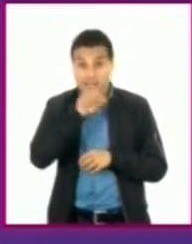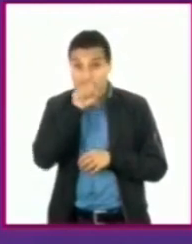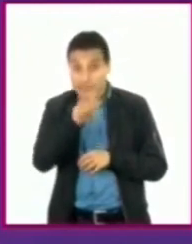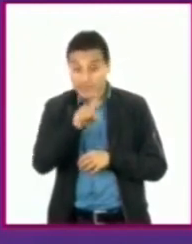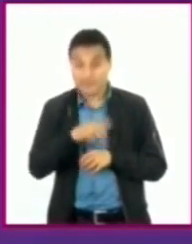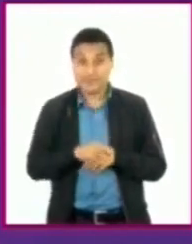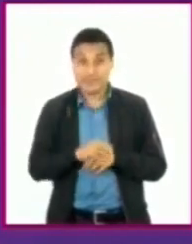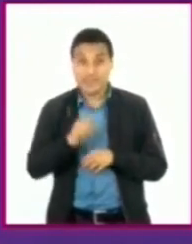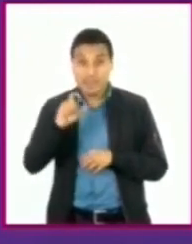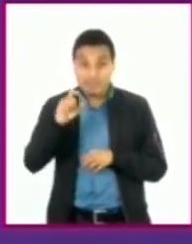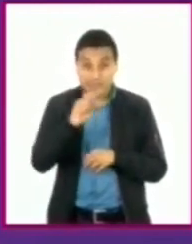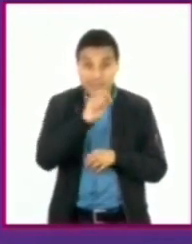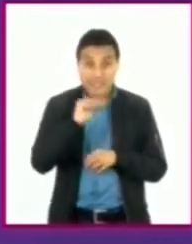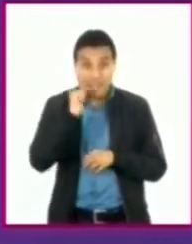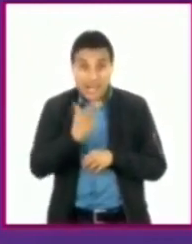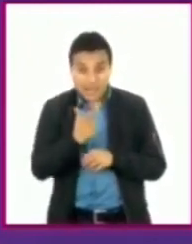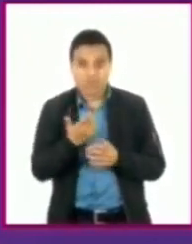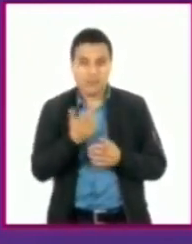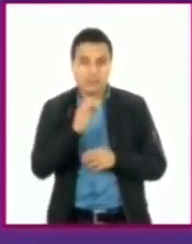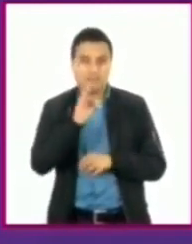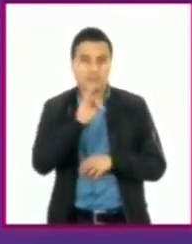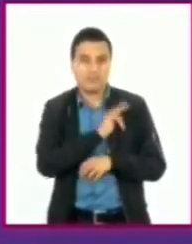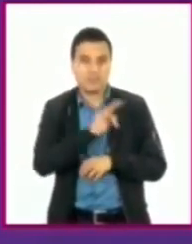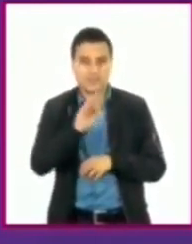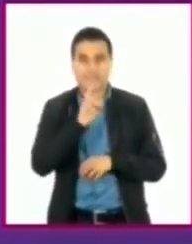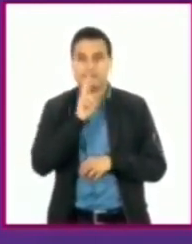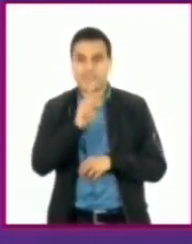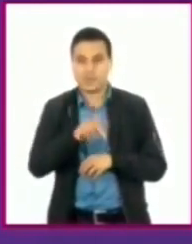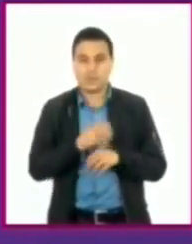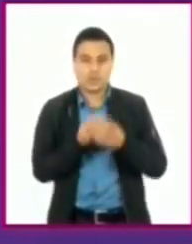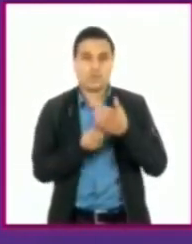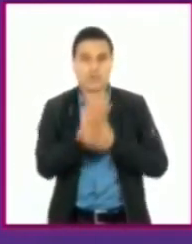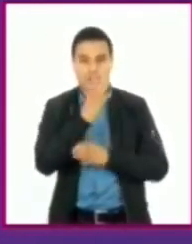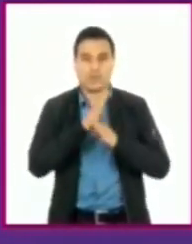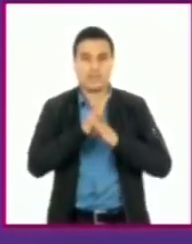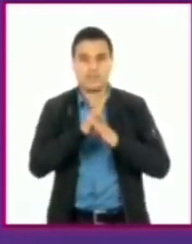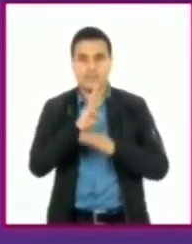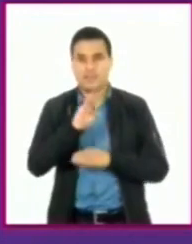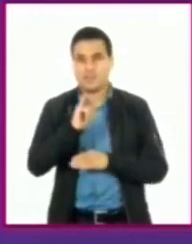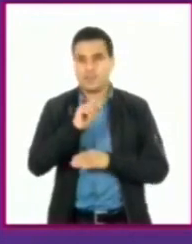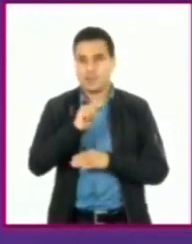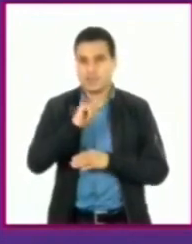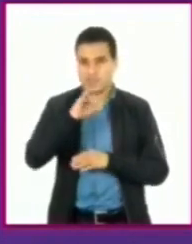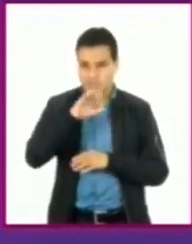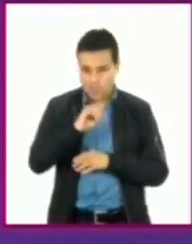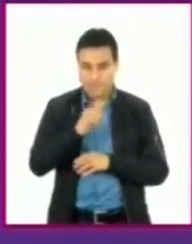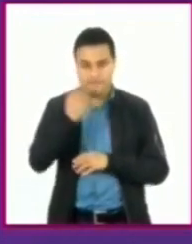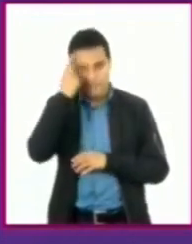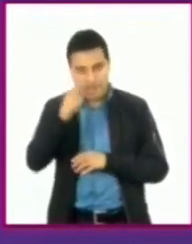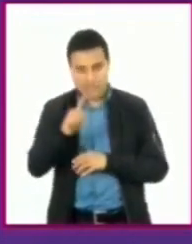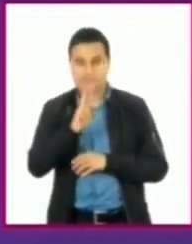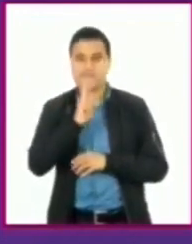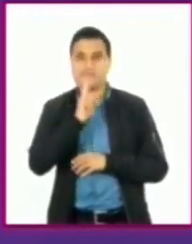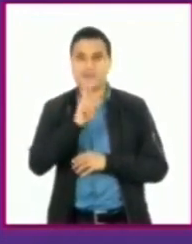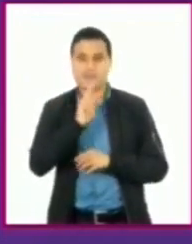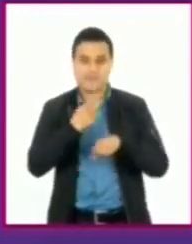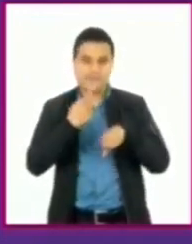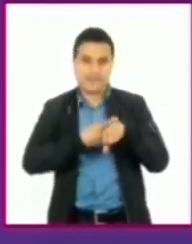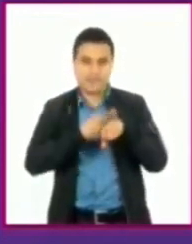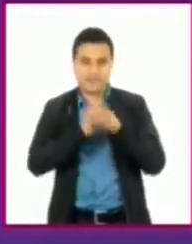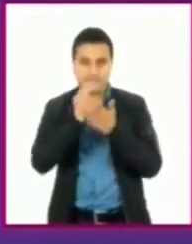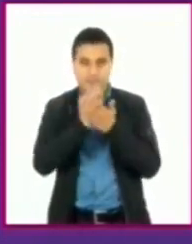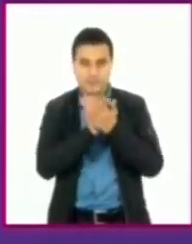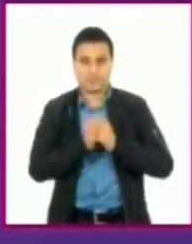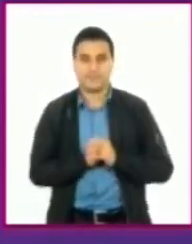de rinitis o rinocinusitis, entonces sí se tiene que agregar algún antibiótico o algún otro tipo de tratamientos para poder salir adelante con el paciente.